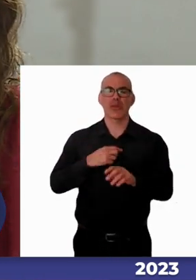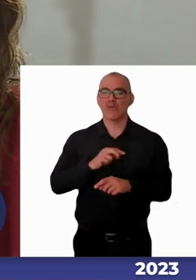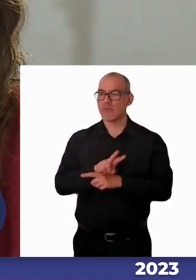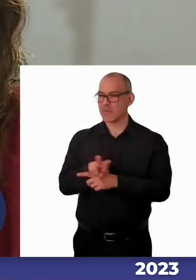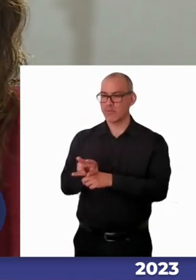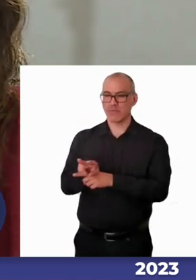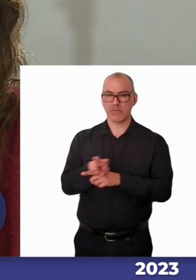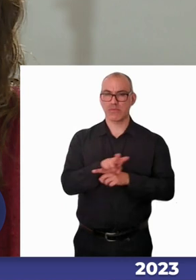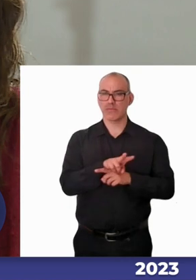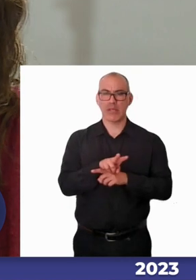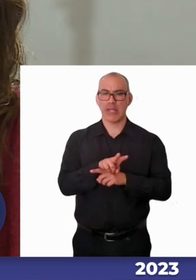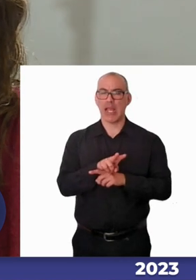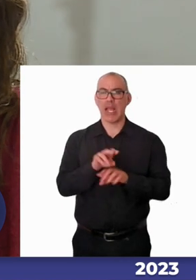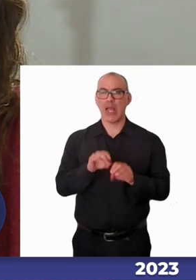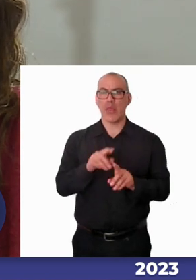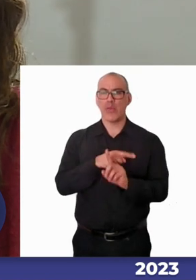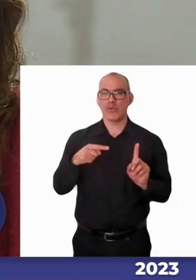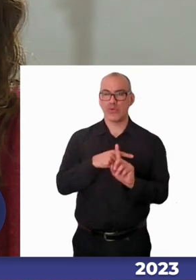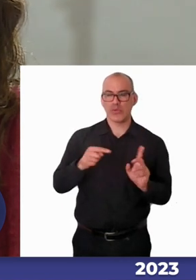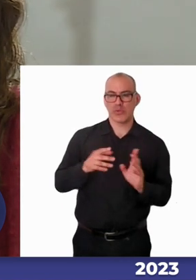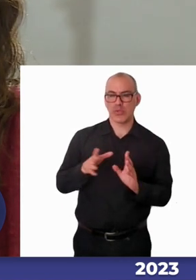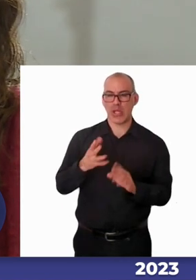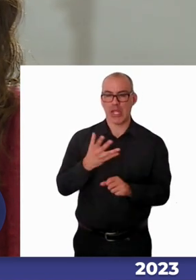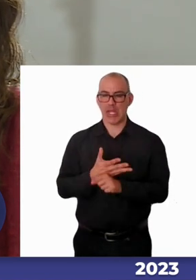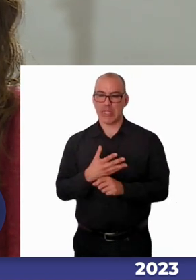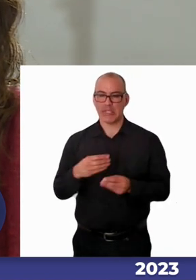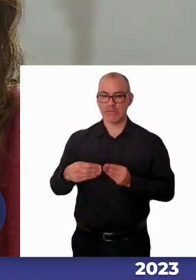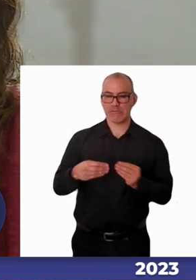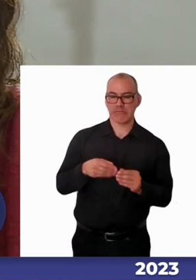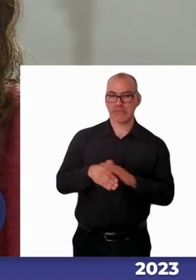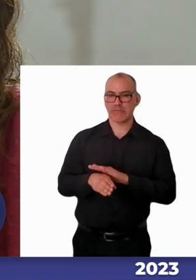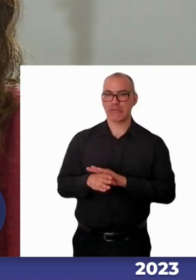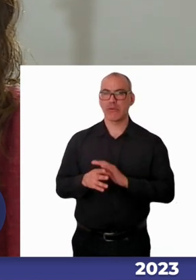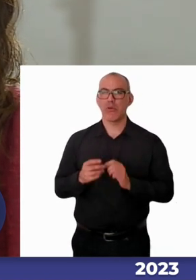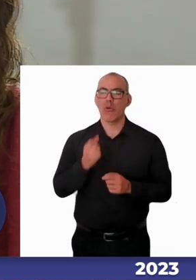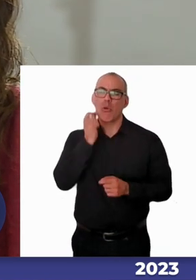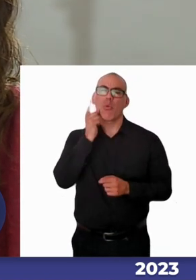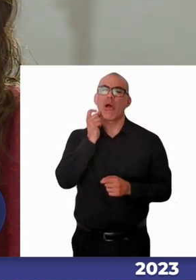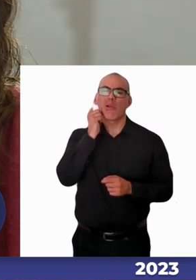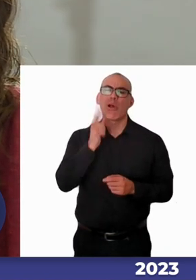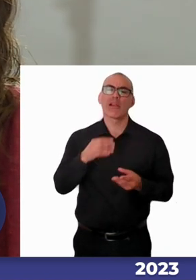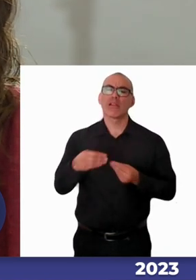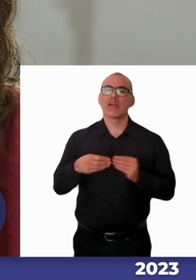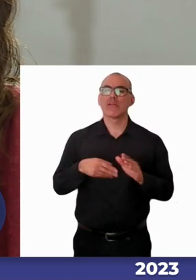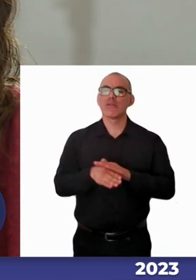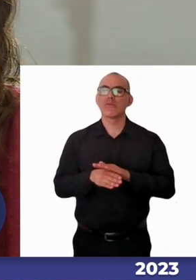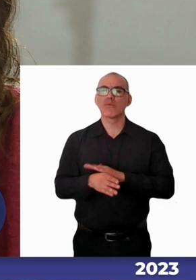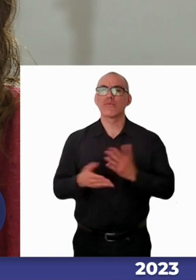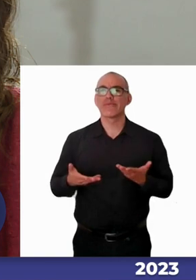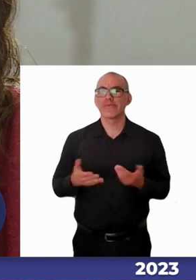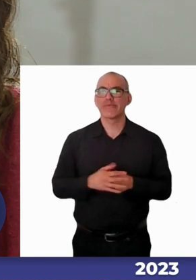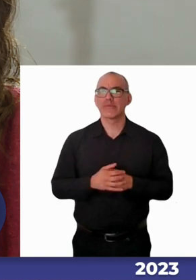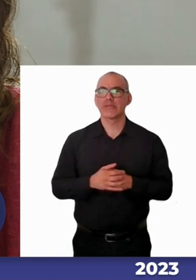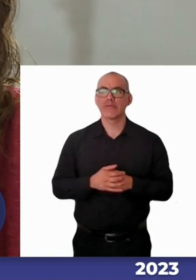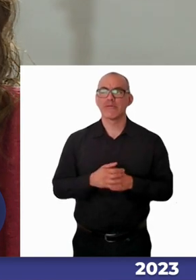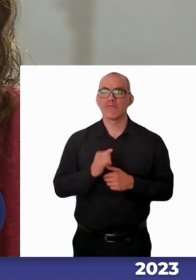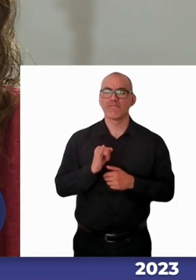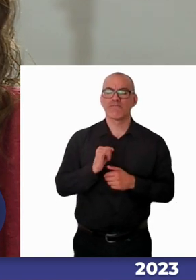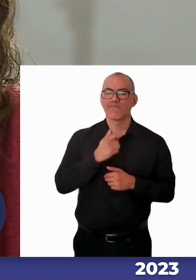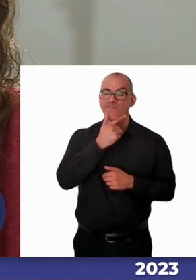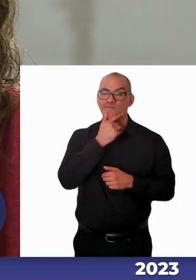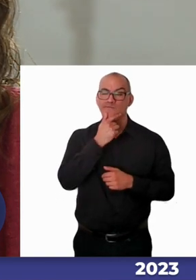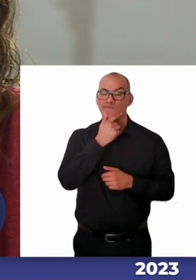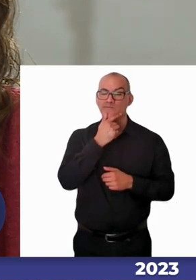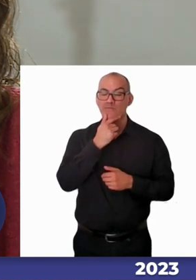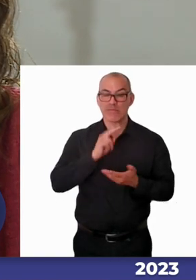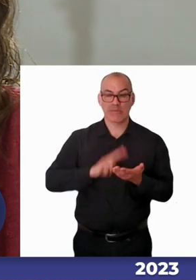tuvo o no un ajuste y a ver pero ¿cuál era el ajuste que tenía? ¿y será en realidad tan cierto que